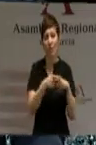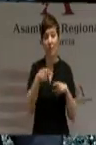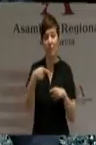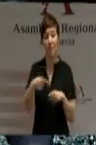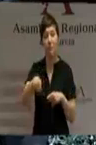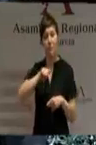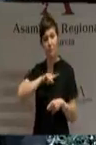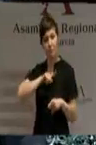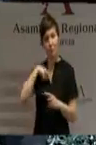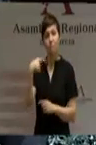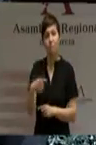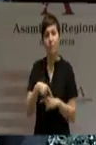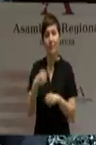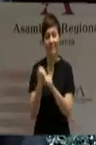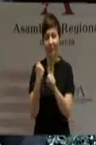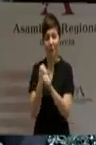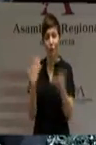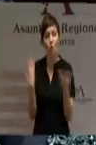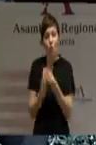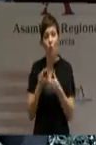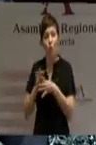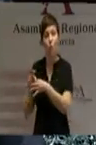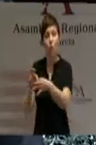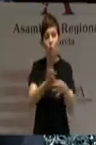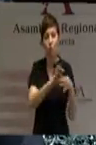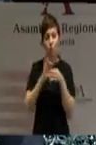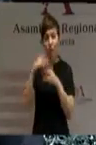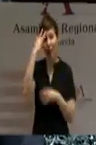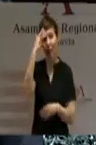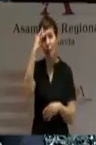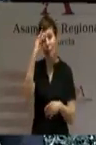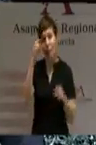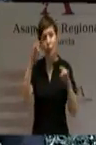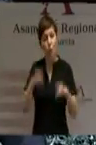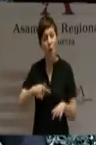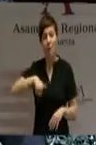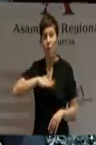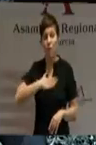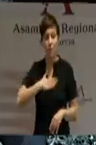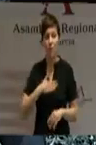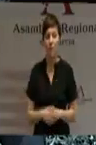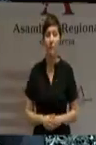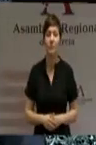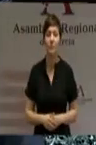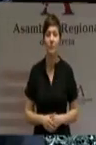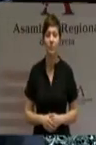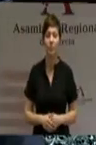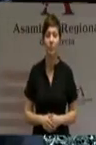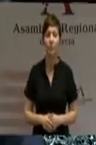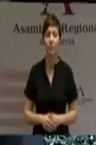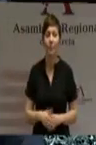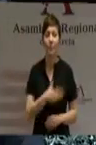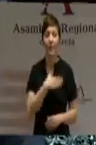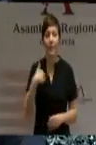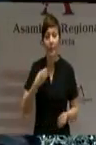trabajen para que se cumplan con la misma ilusión que tenemos nosotros. Tenemos que transmitirles